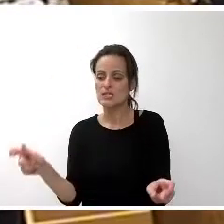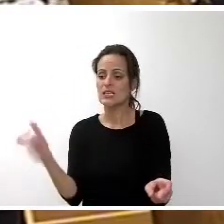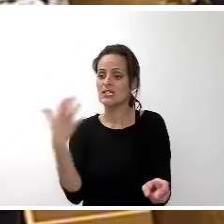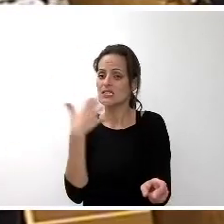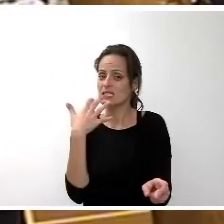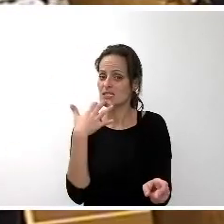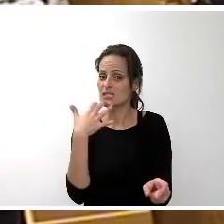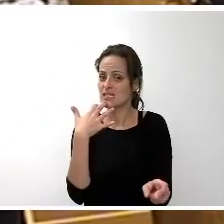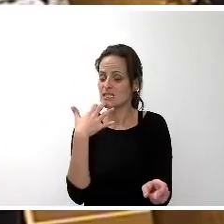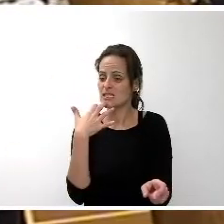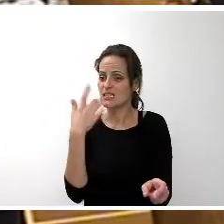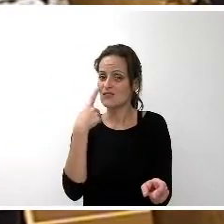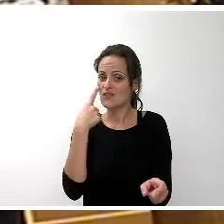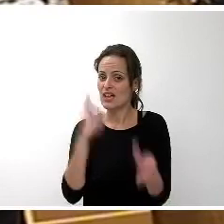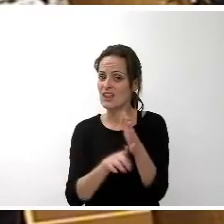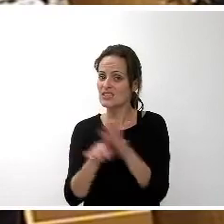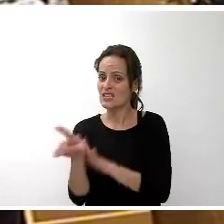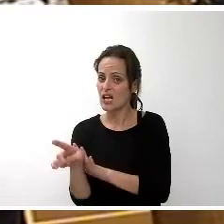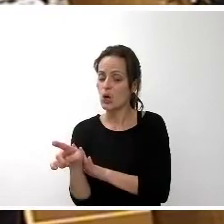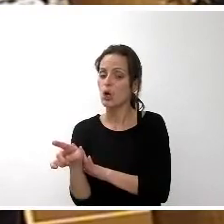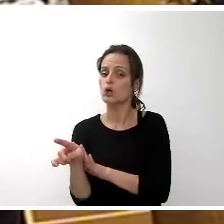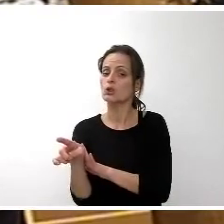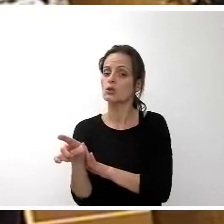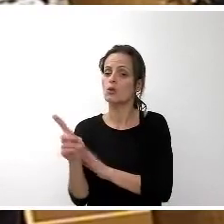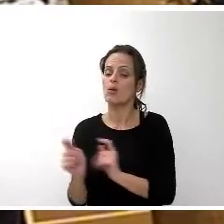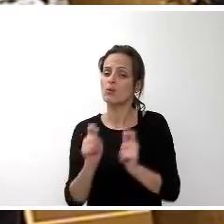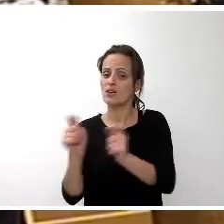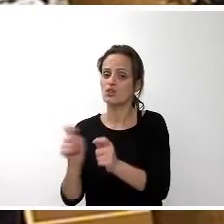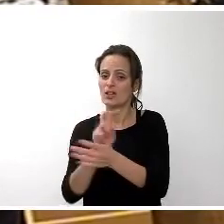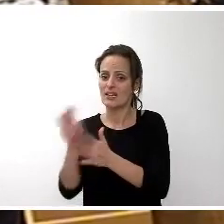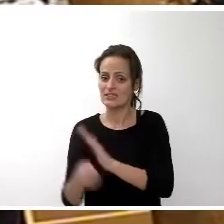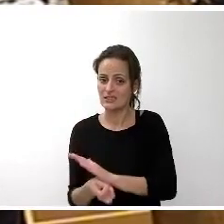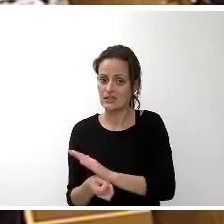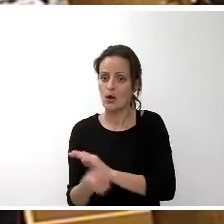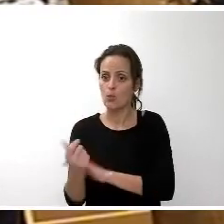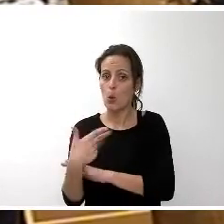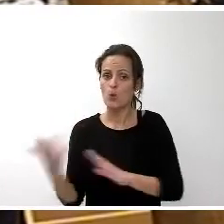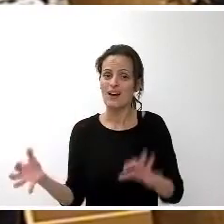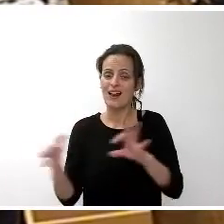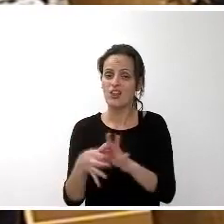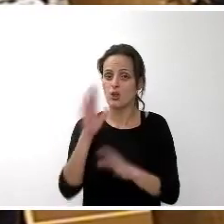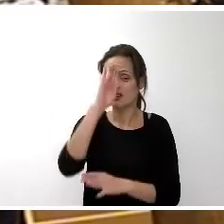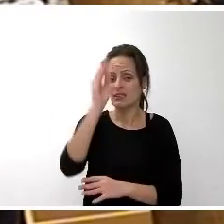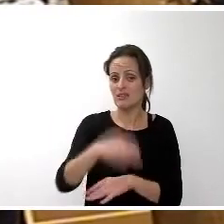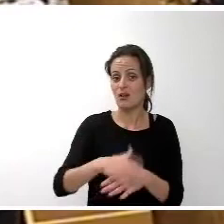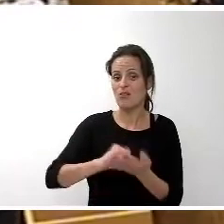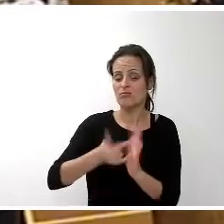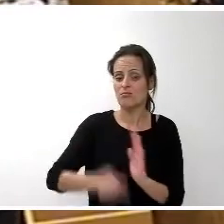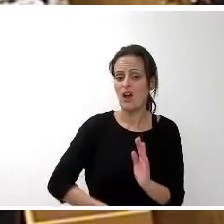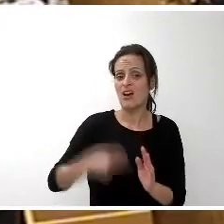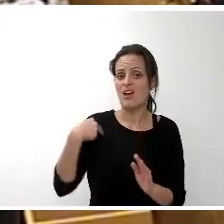cuál es el desarrollo del mismo las aportaciones etcétera haciendo una relación directa con lo que pueda ser un plan general